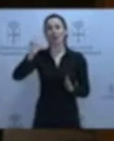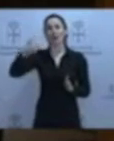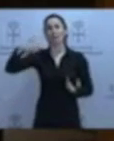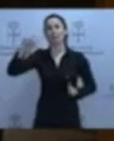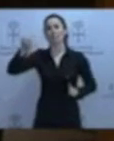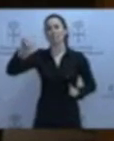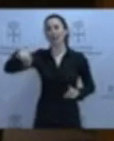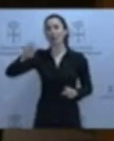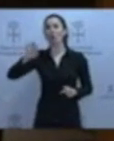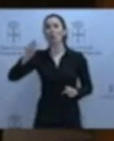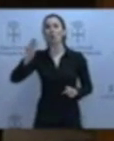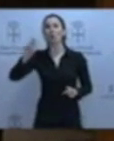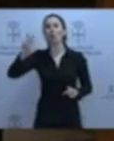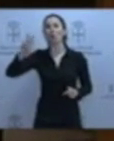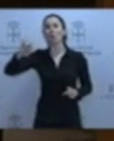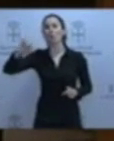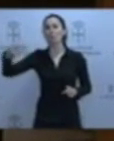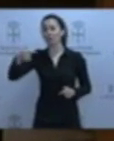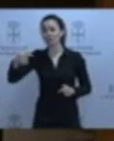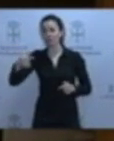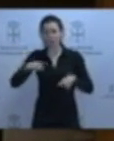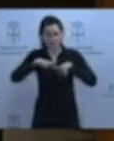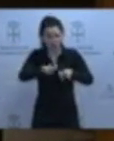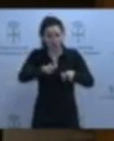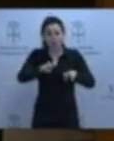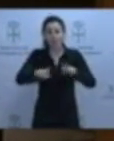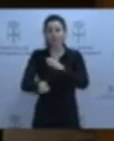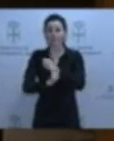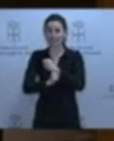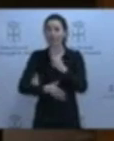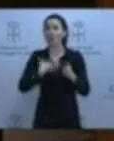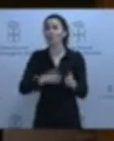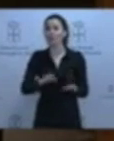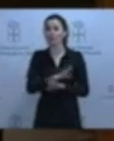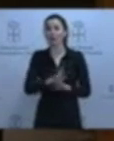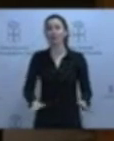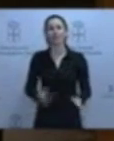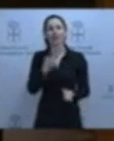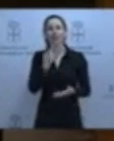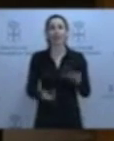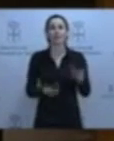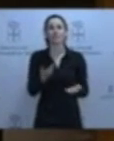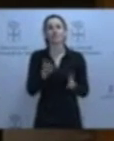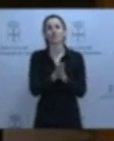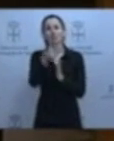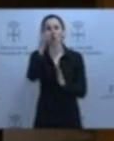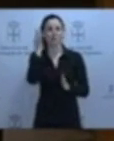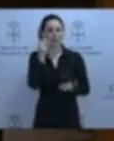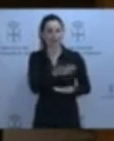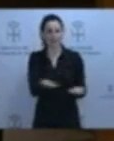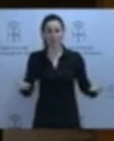pues no entendemos por qué usted no explora esa vía. Quizás porque confíe lo justo en sus compañeros del Comité